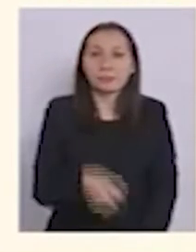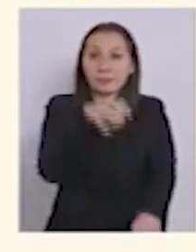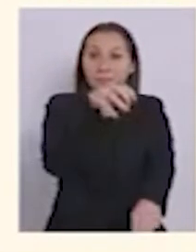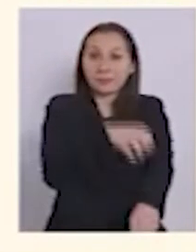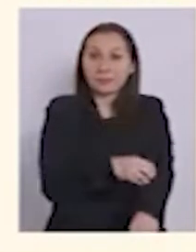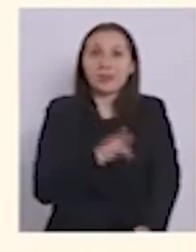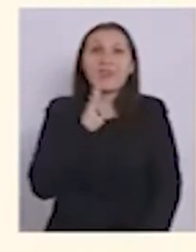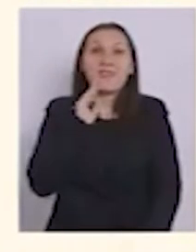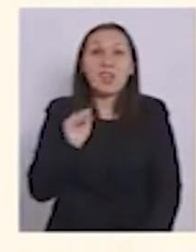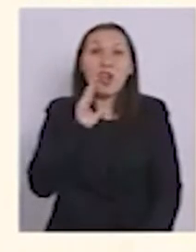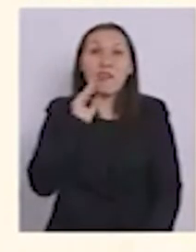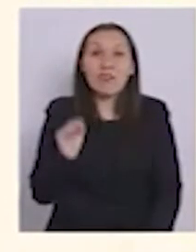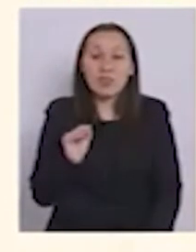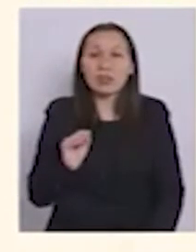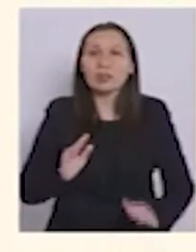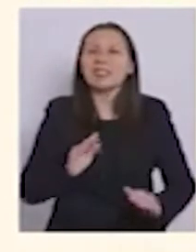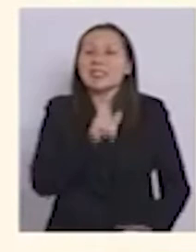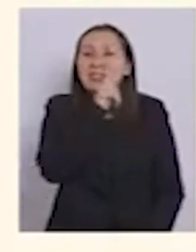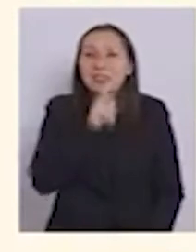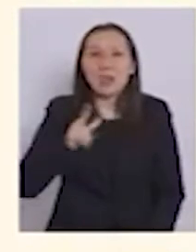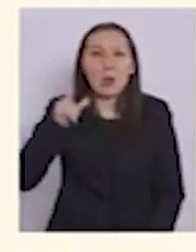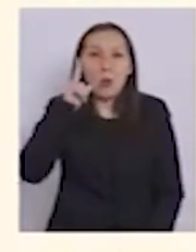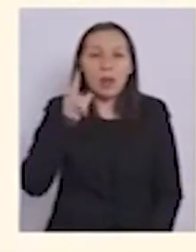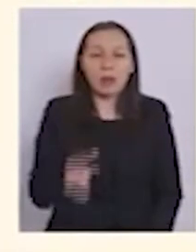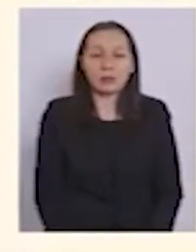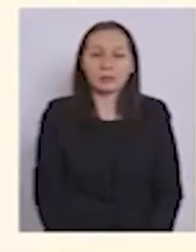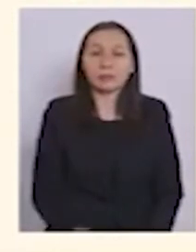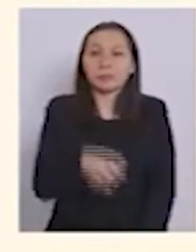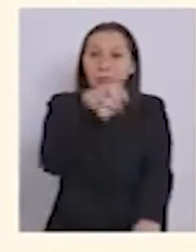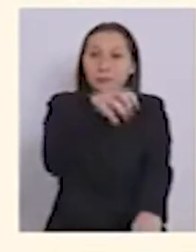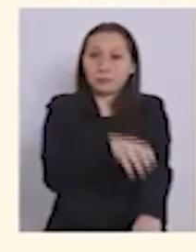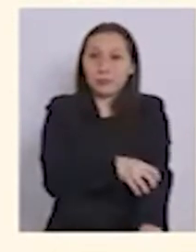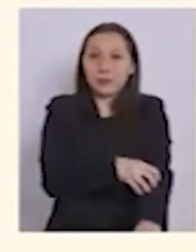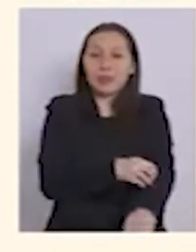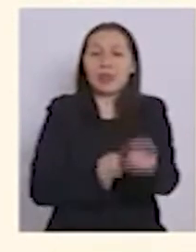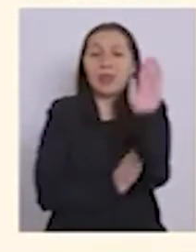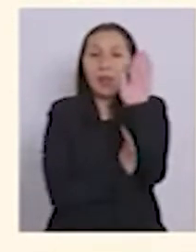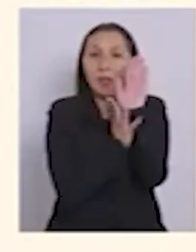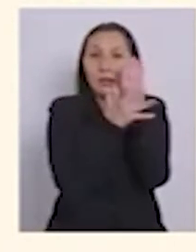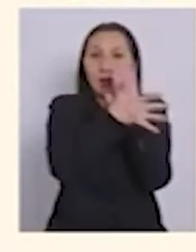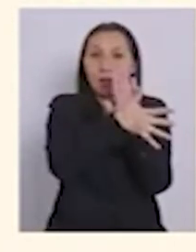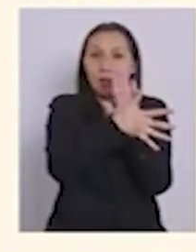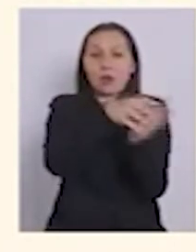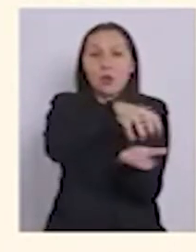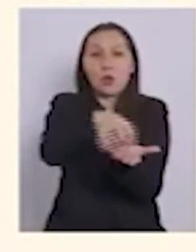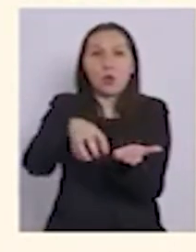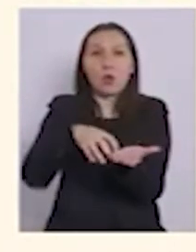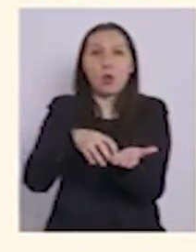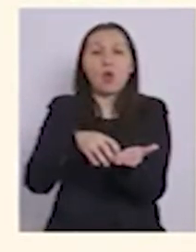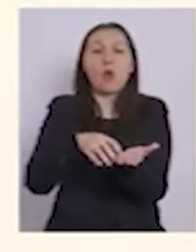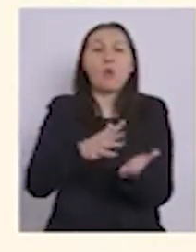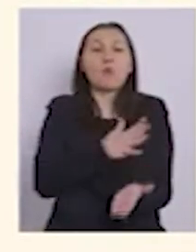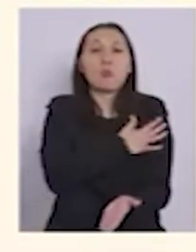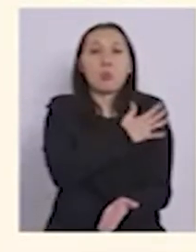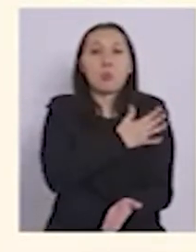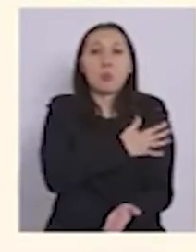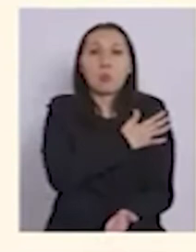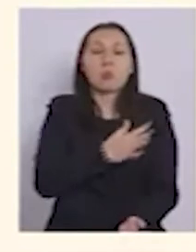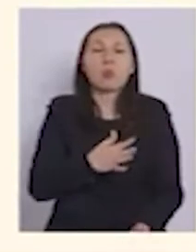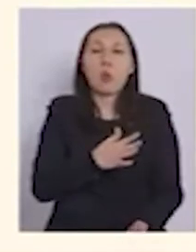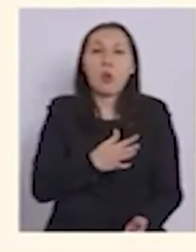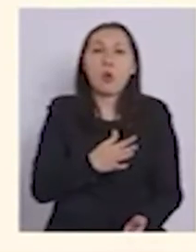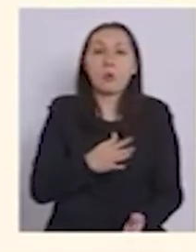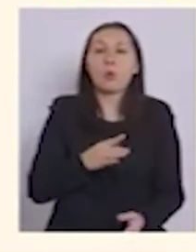región de Bio Bio, Santa Juana. En la región de La Araucanía, las comunas de Pucón y Gorbea.